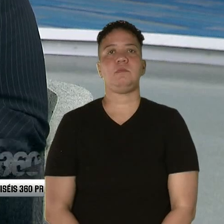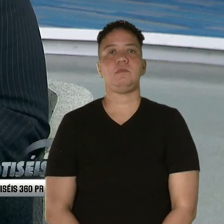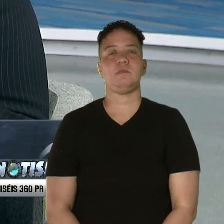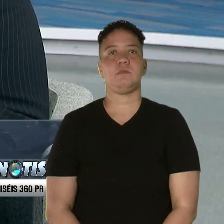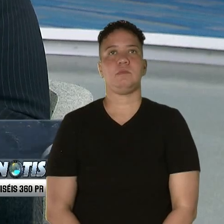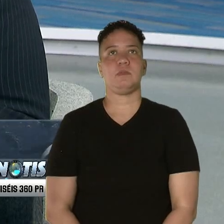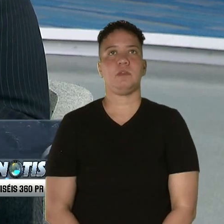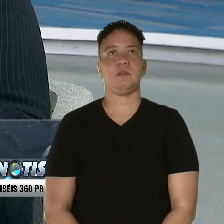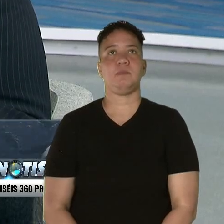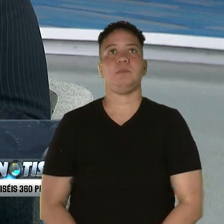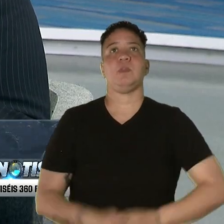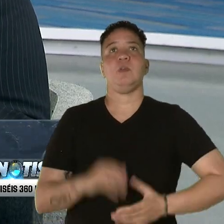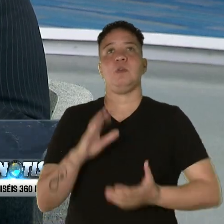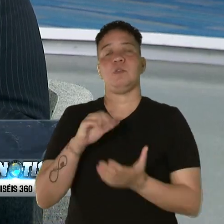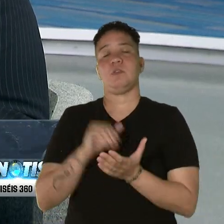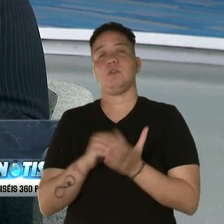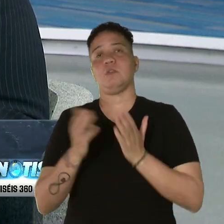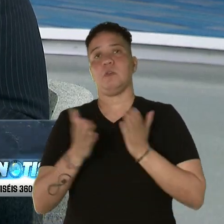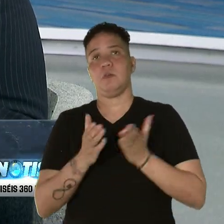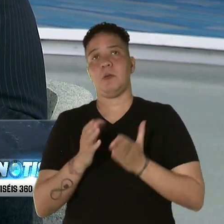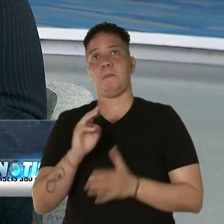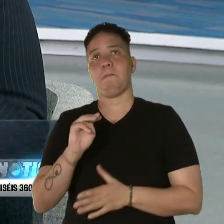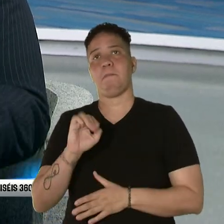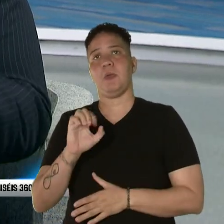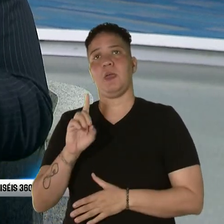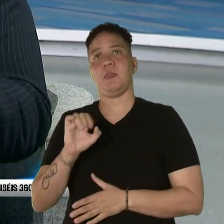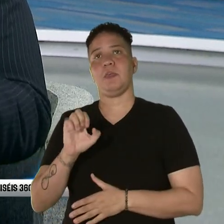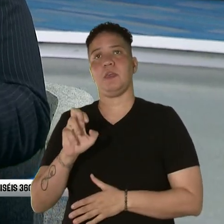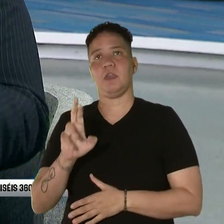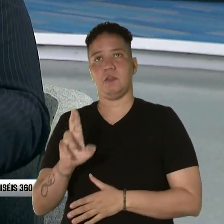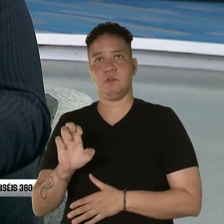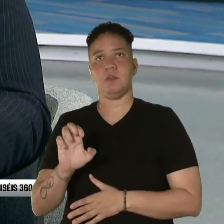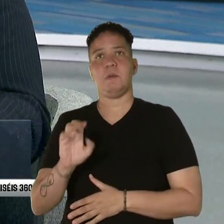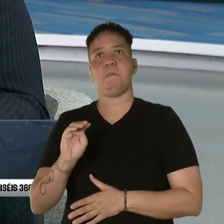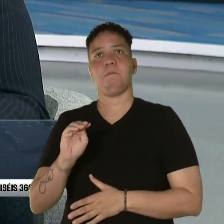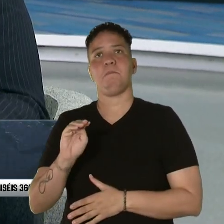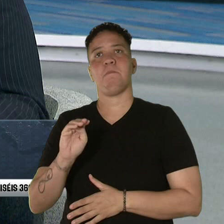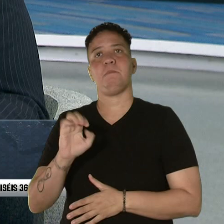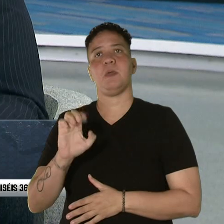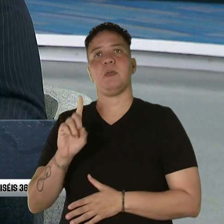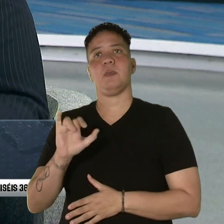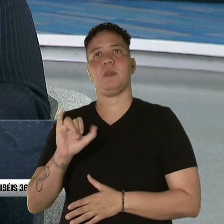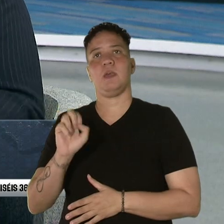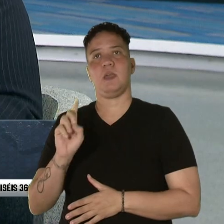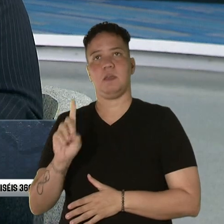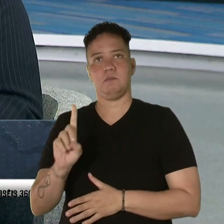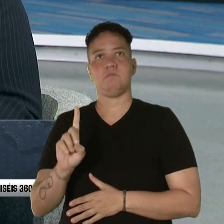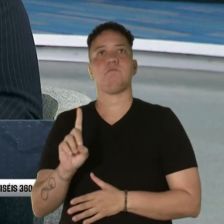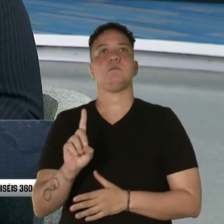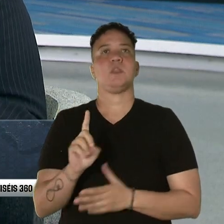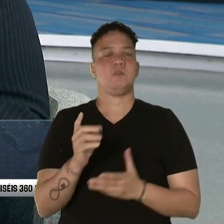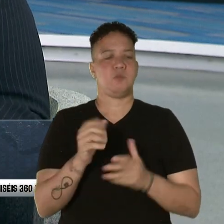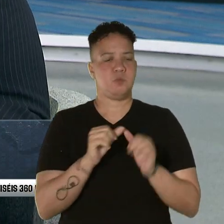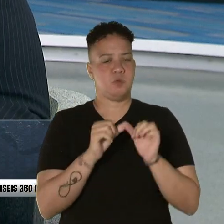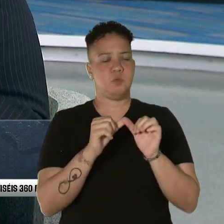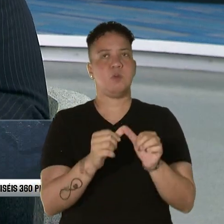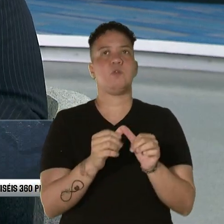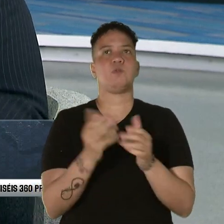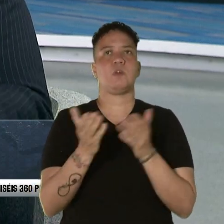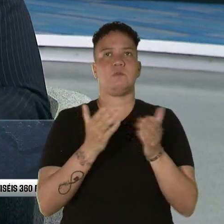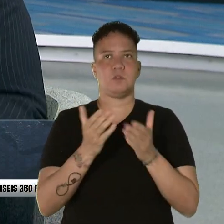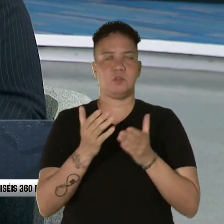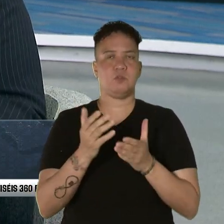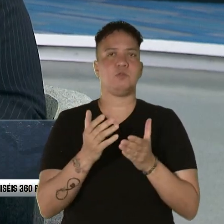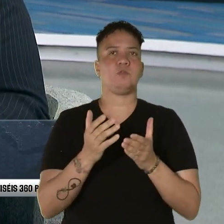Los centros de servicios de Medicare y Medicaid continúan con su campaña de orientación a los beneficiarios del Plan de Salud Vital y Medicare Platino para que